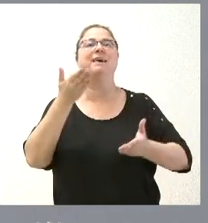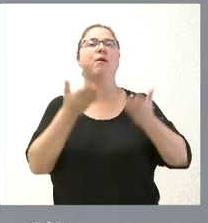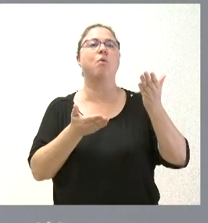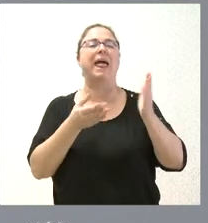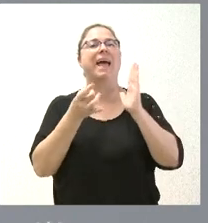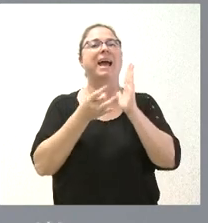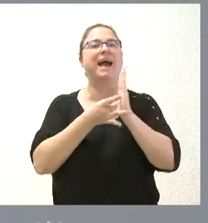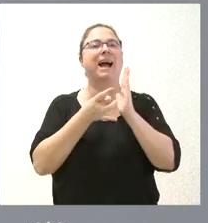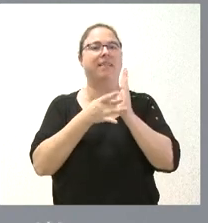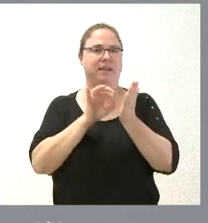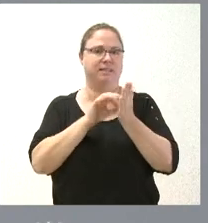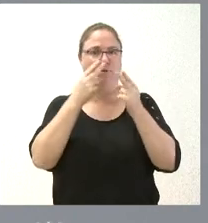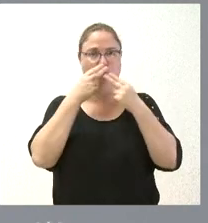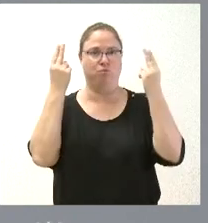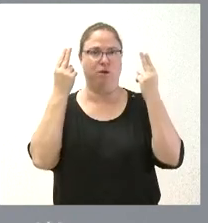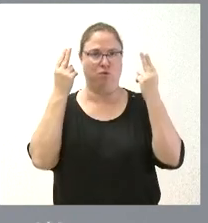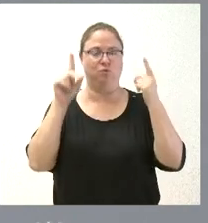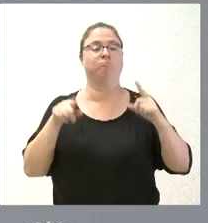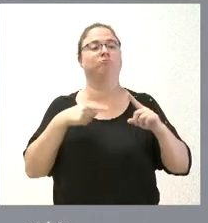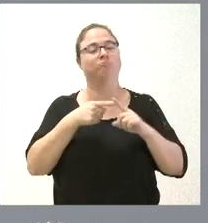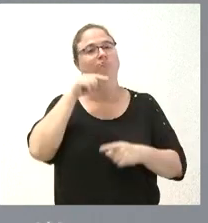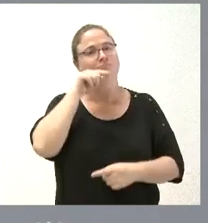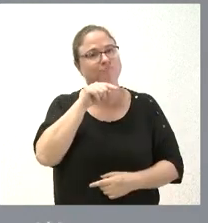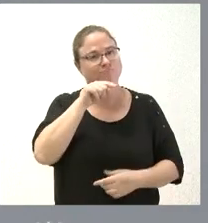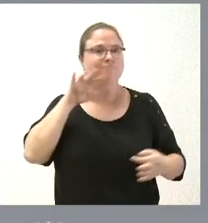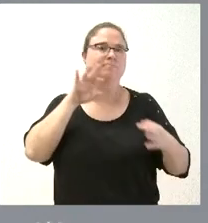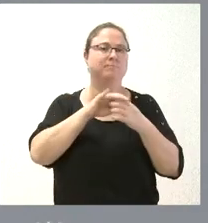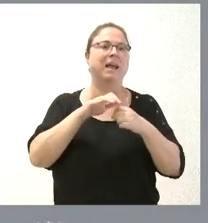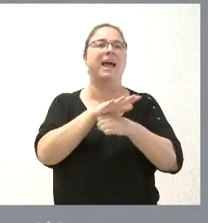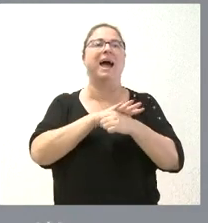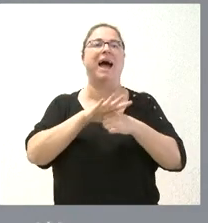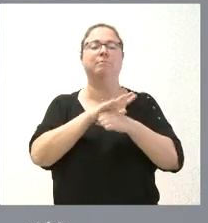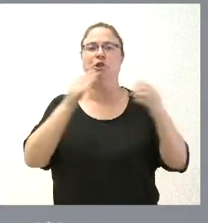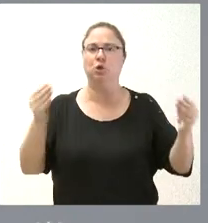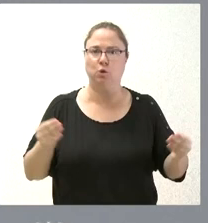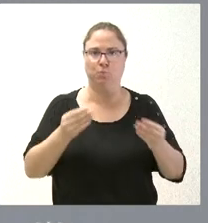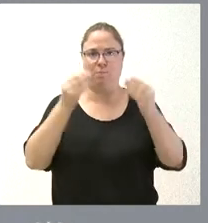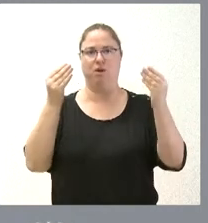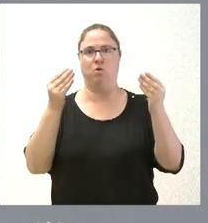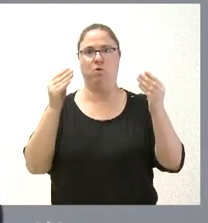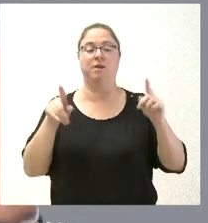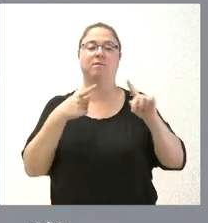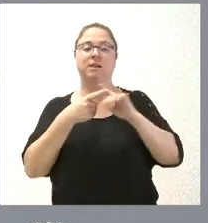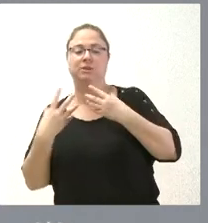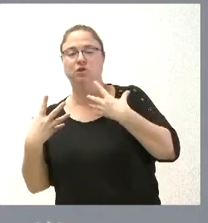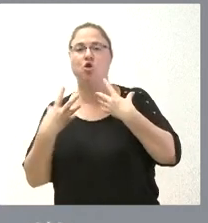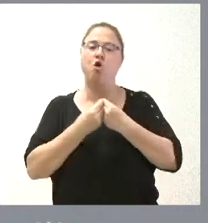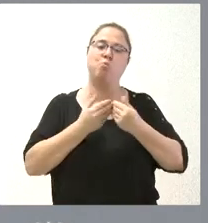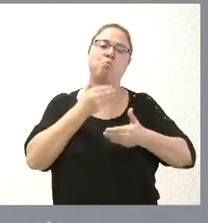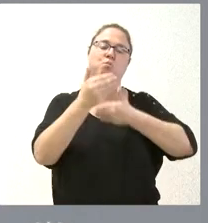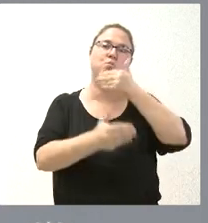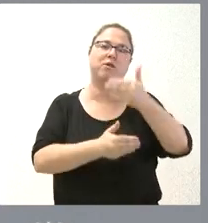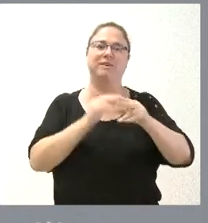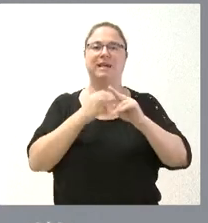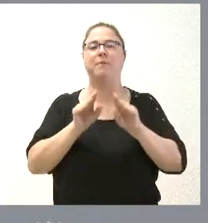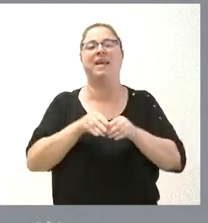calidad de los servicios públicos y, por tanto, en lo que tiene que ver con el ámbito de esta mejora y unido al proceso de cartas de